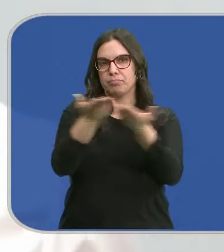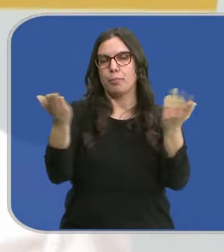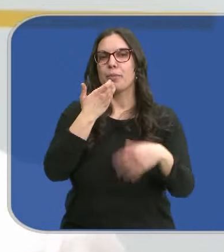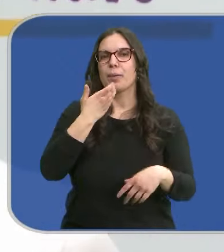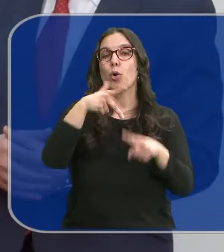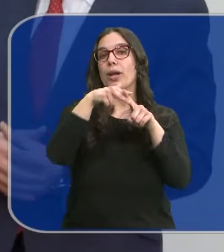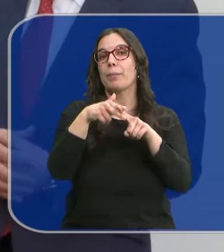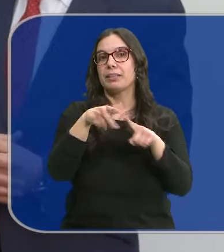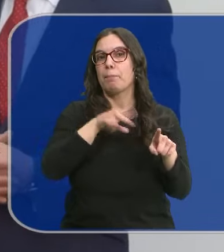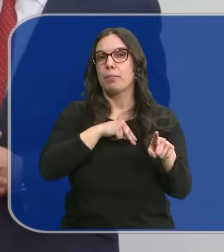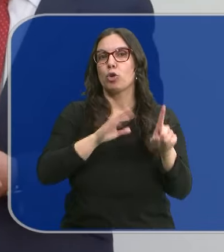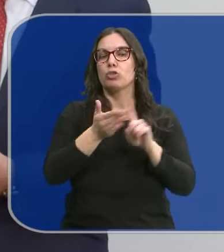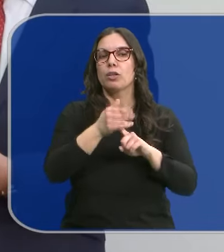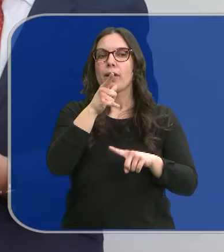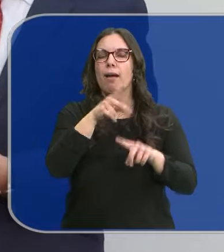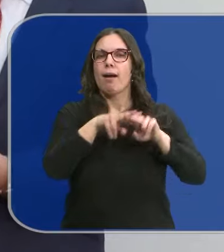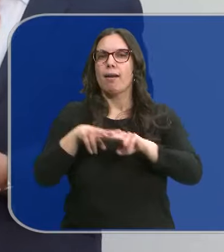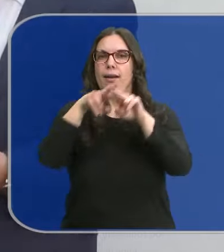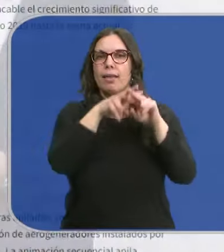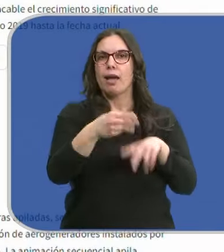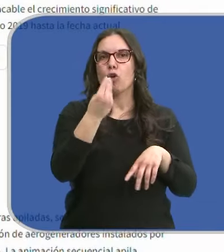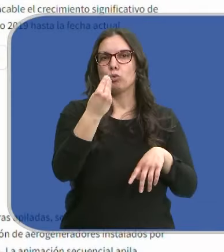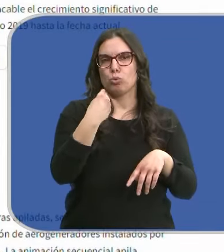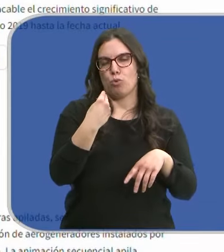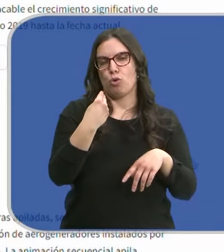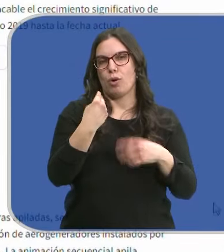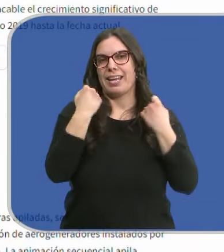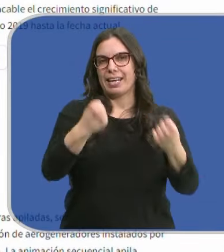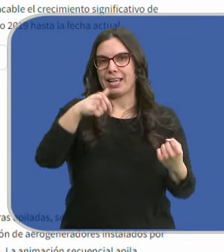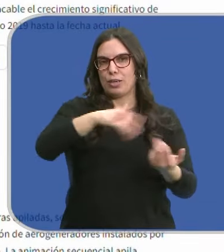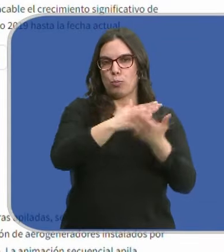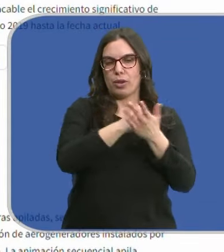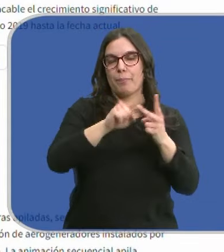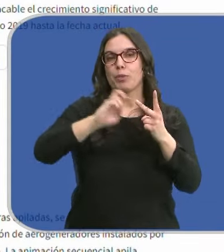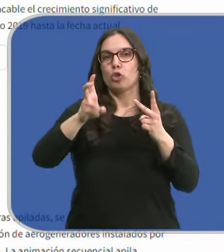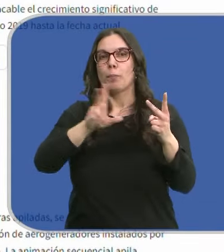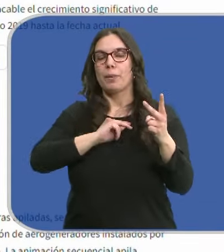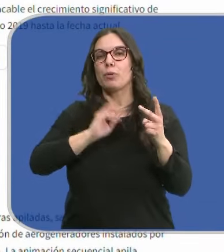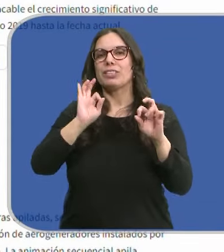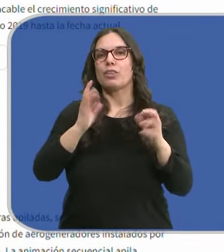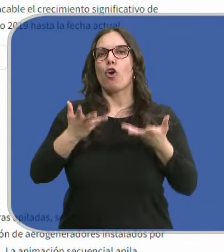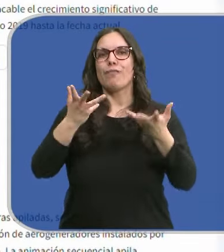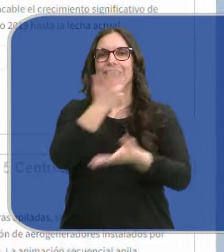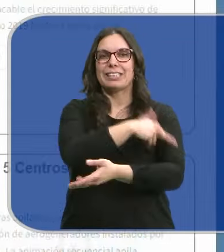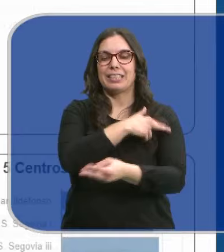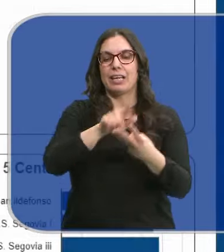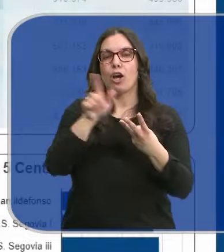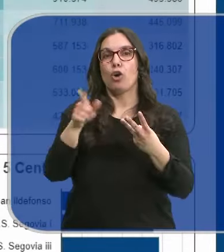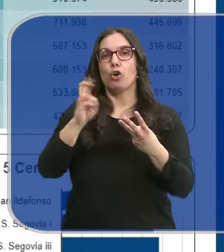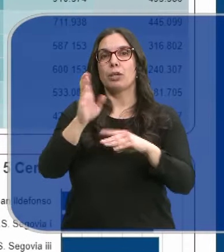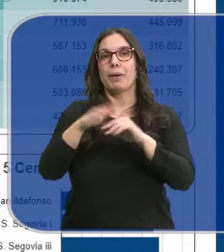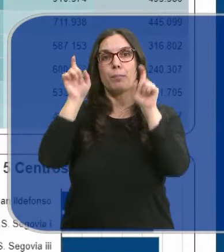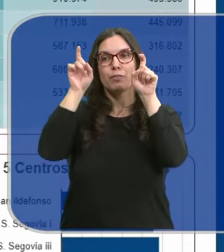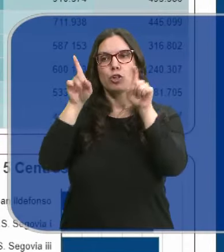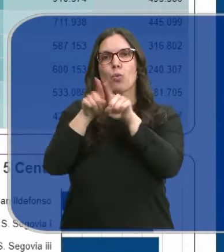han premiado una herramienta que analiza el consumo energético en nuestra comunidad. Otra sobre oferta sanitaria y otra para que los docentes compartan